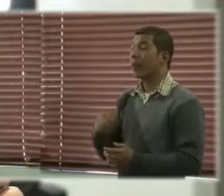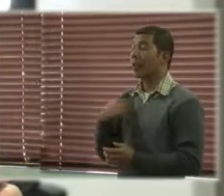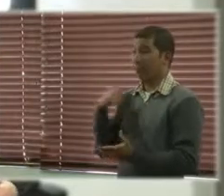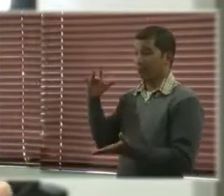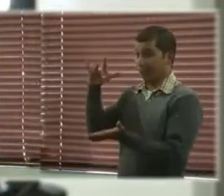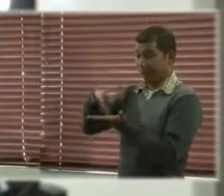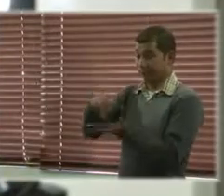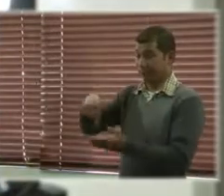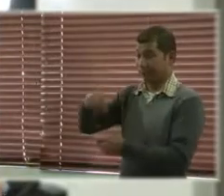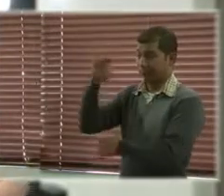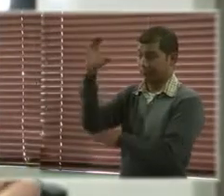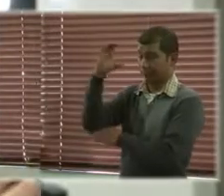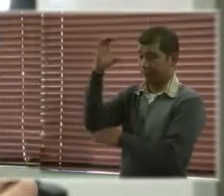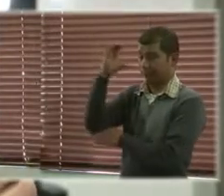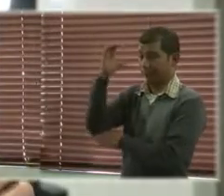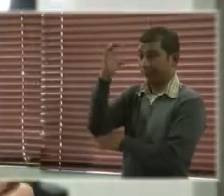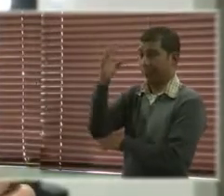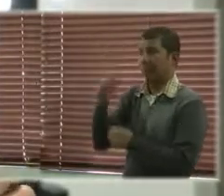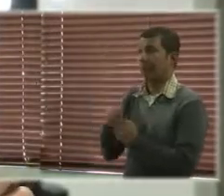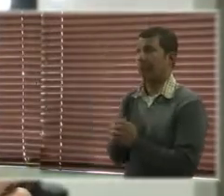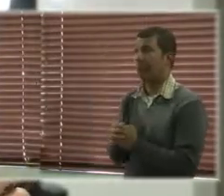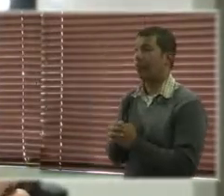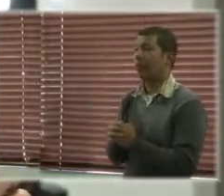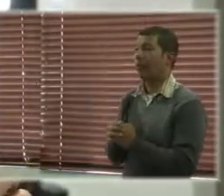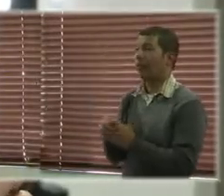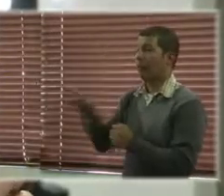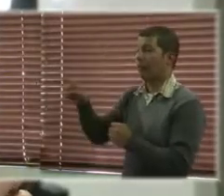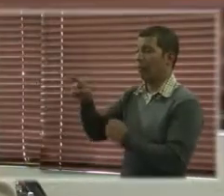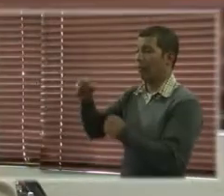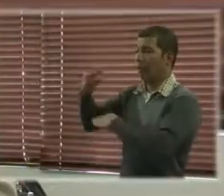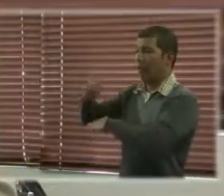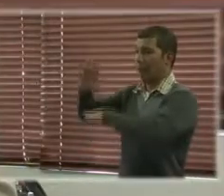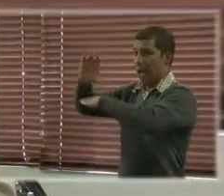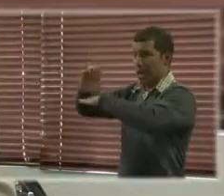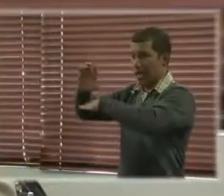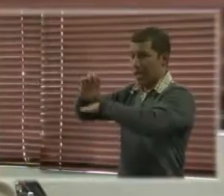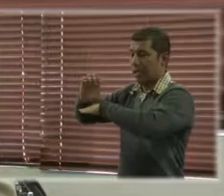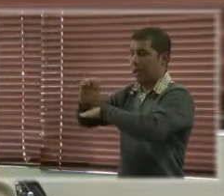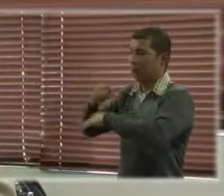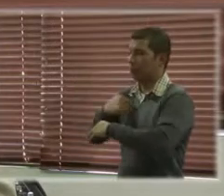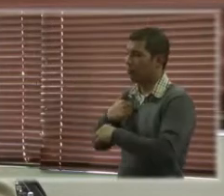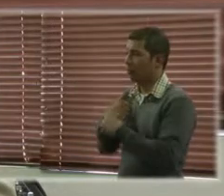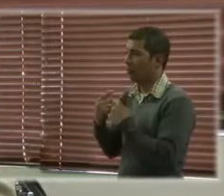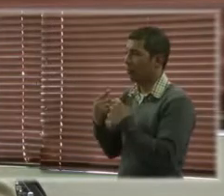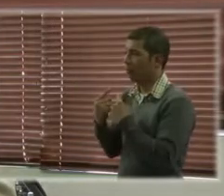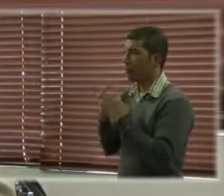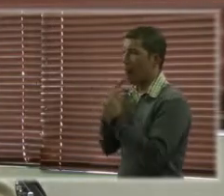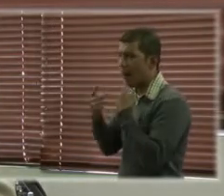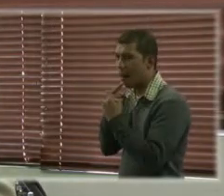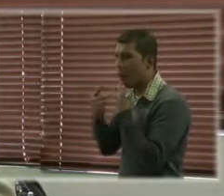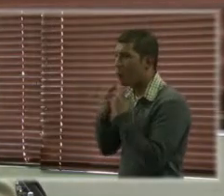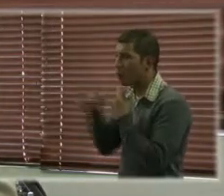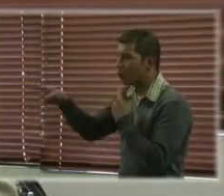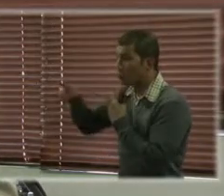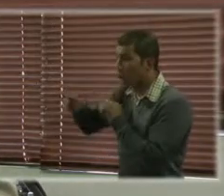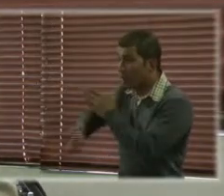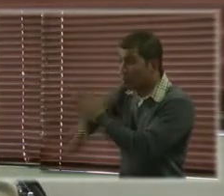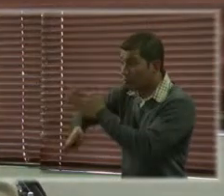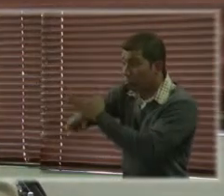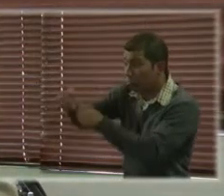visita, al final con las personas que promovieron esta iniciativa para poder darle seguimiento, definitivamente sí,